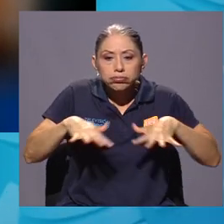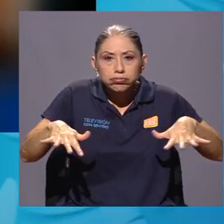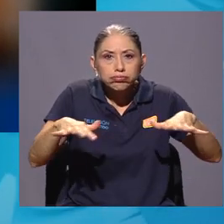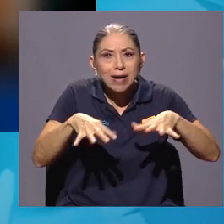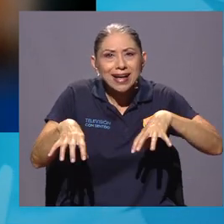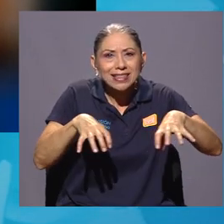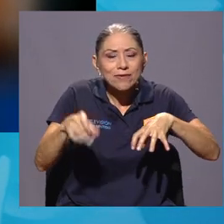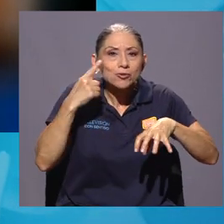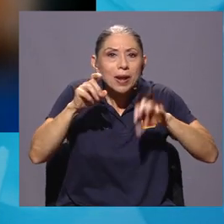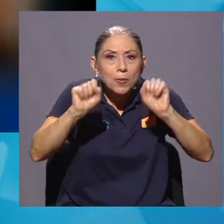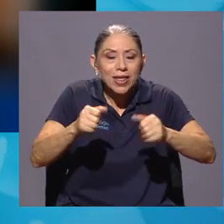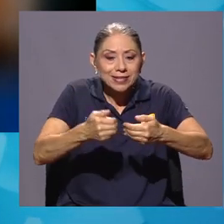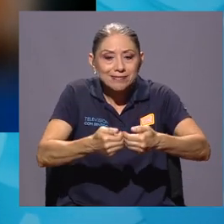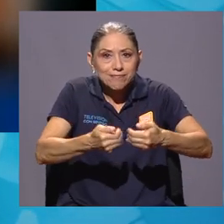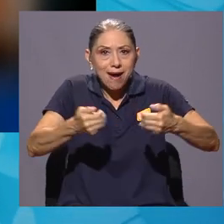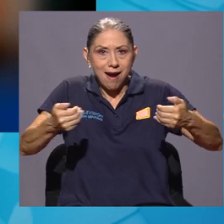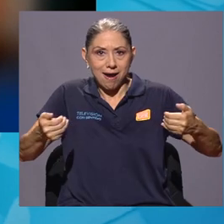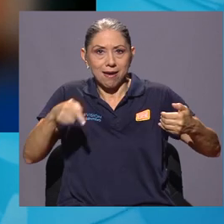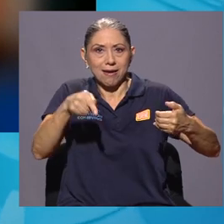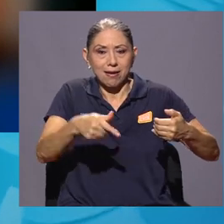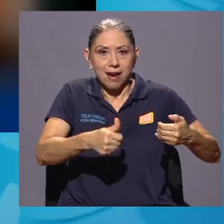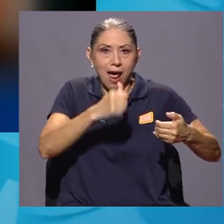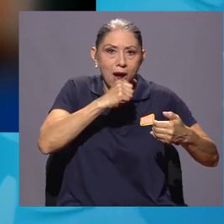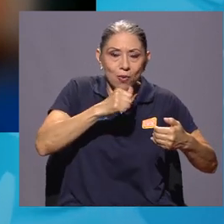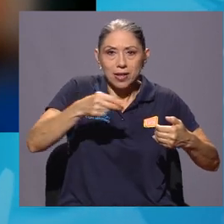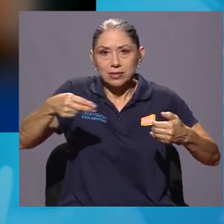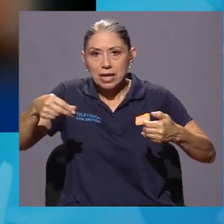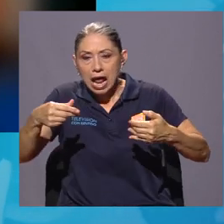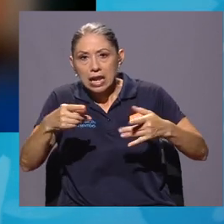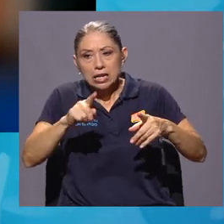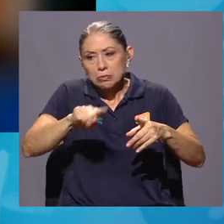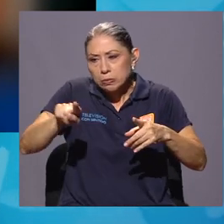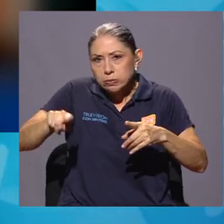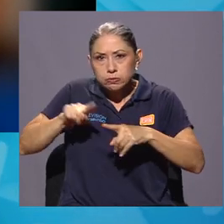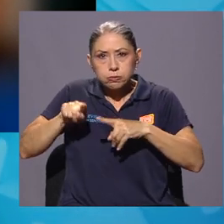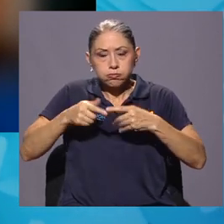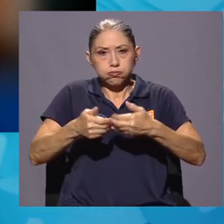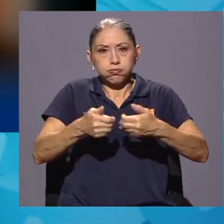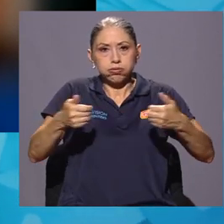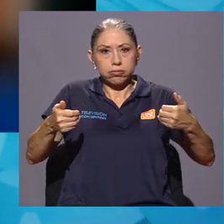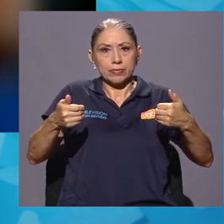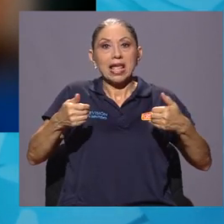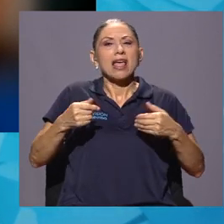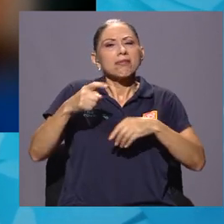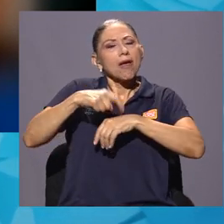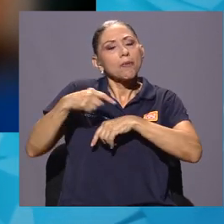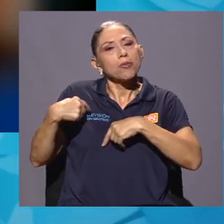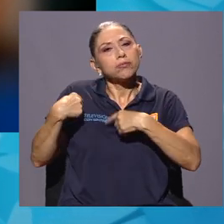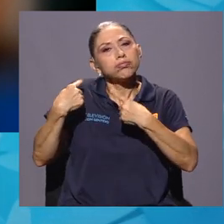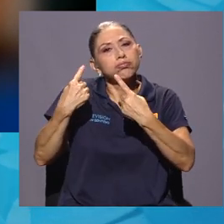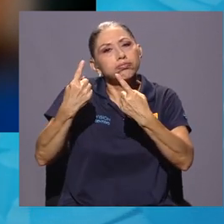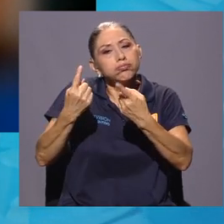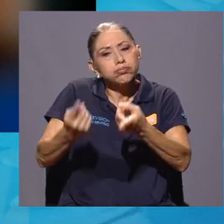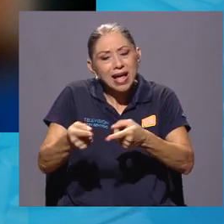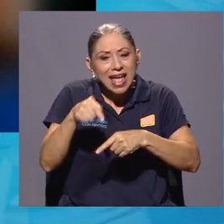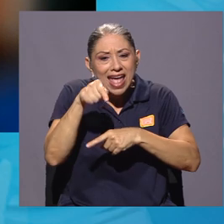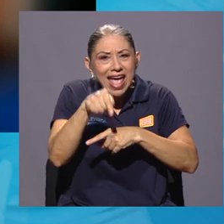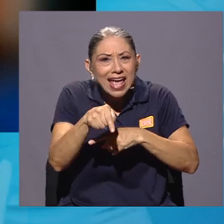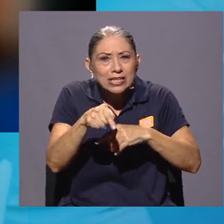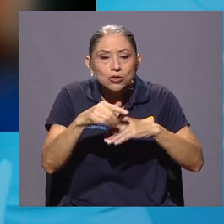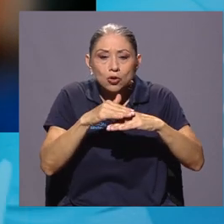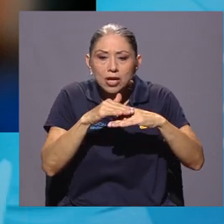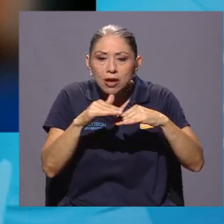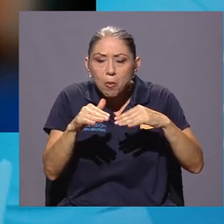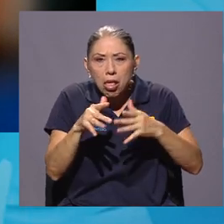remover esos iones que no queremos en el agua. Lo que sucede con el tiempo es que estos sitios activos y el área superficial del material se va